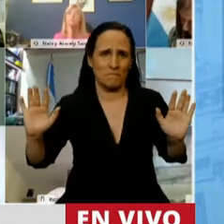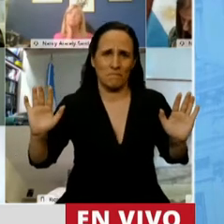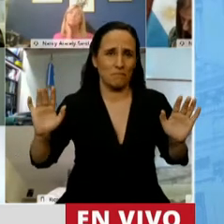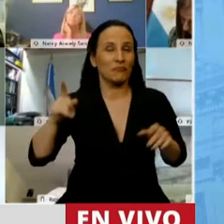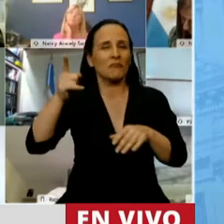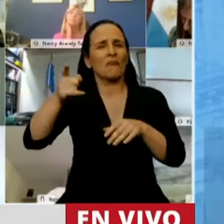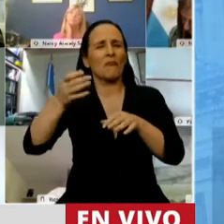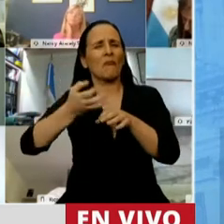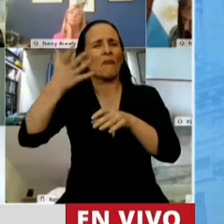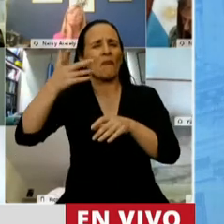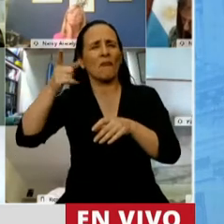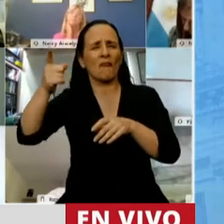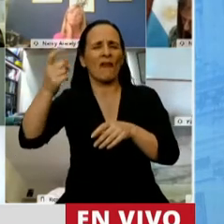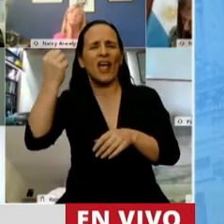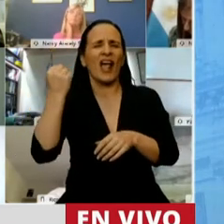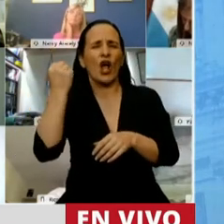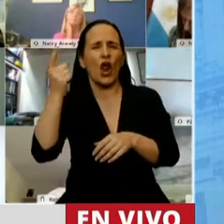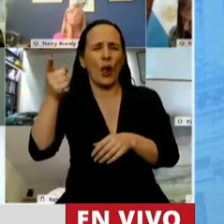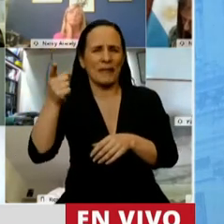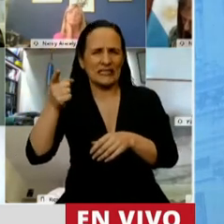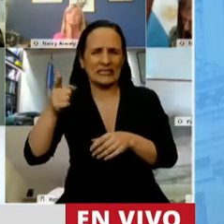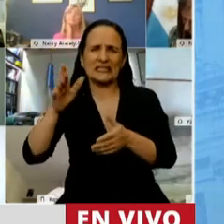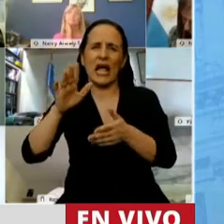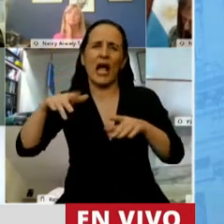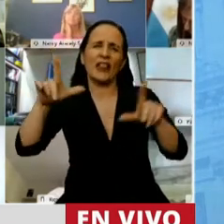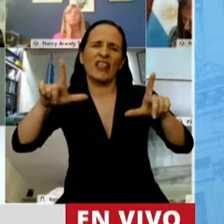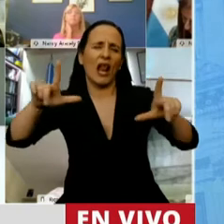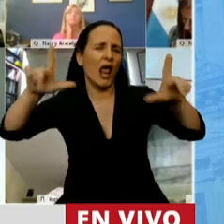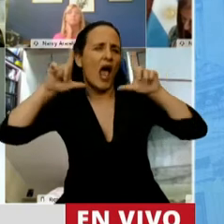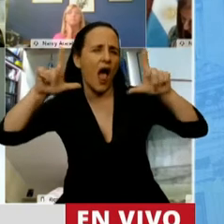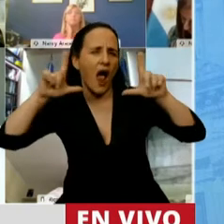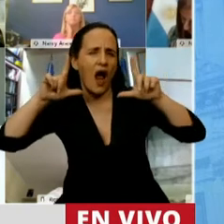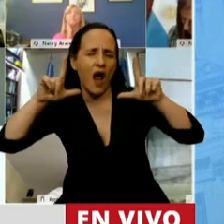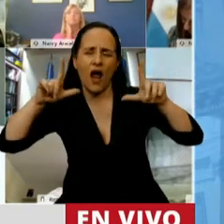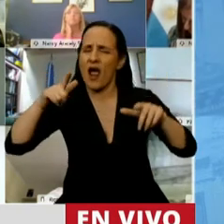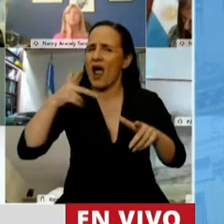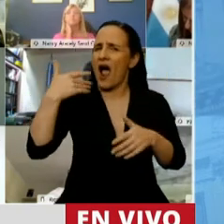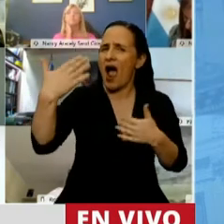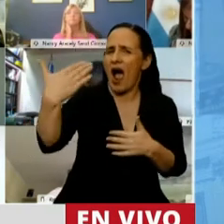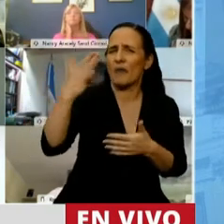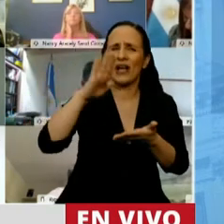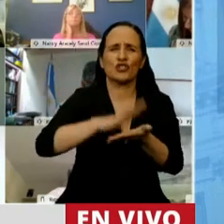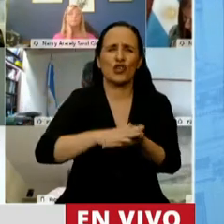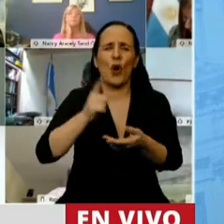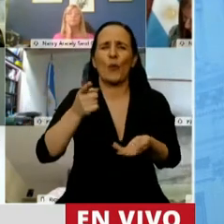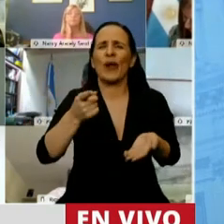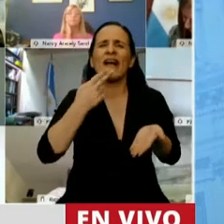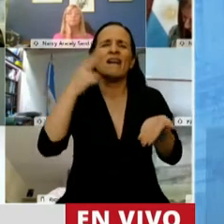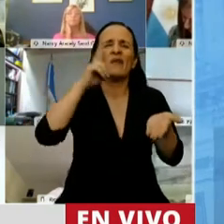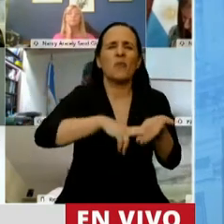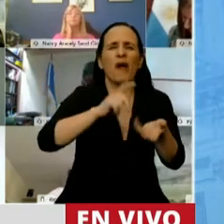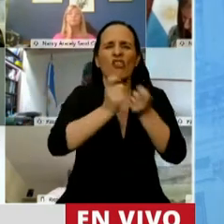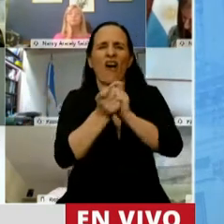economistas que están en el prime time de la televisión argentina y que plantean una reforma impositiva para